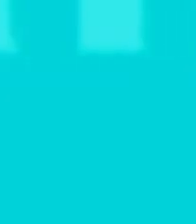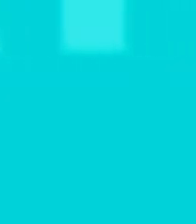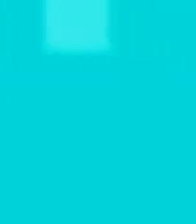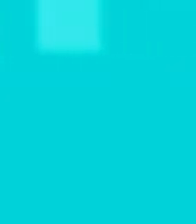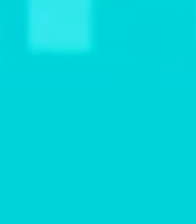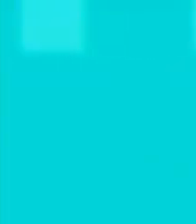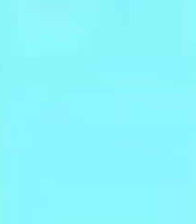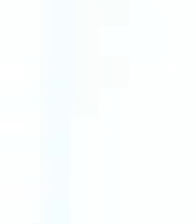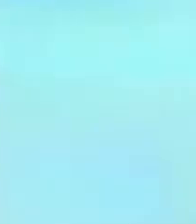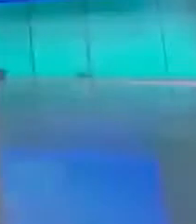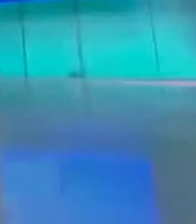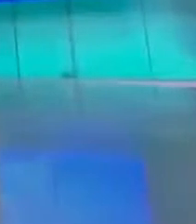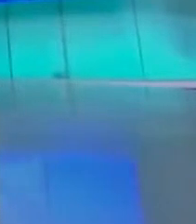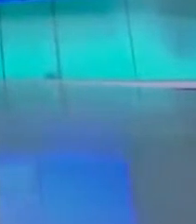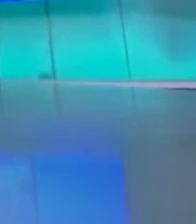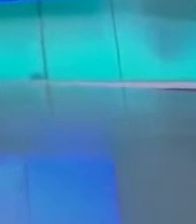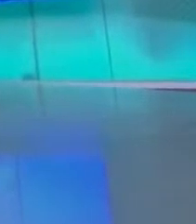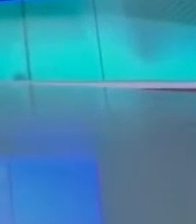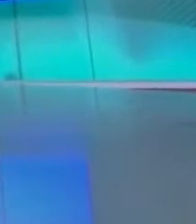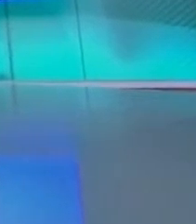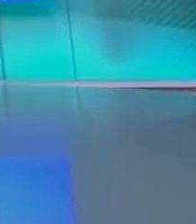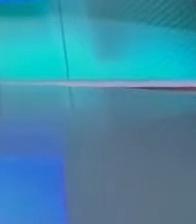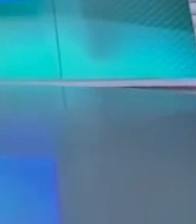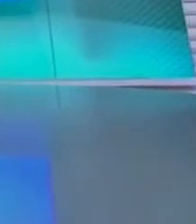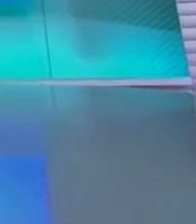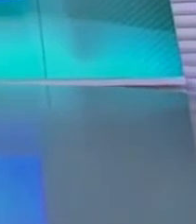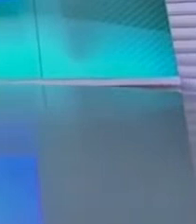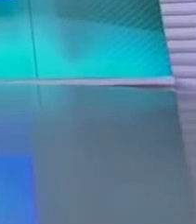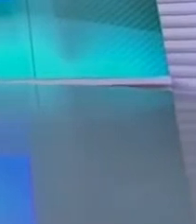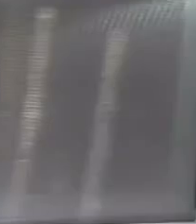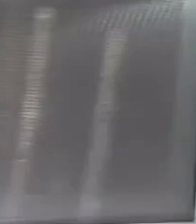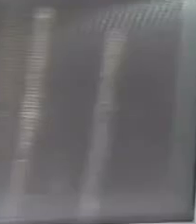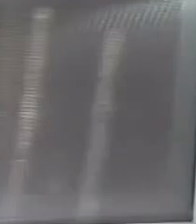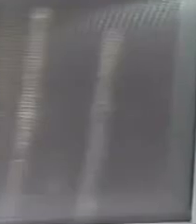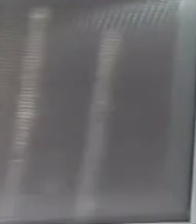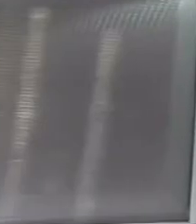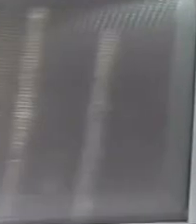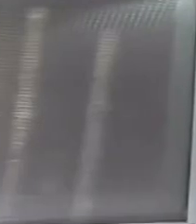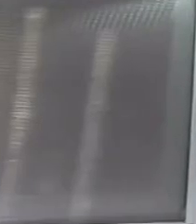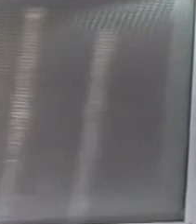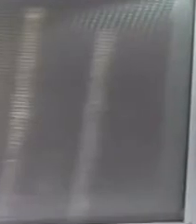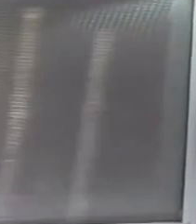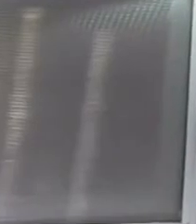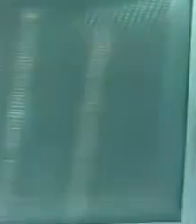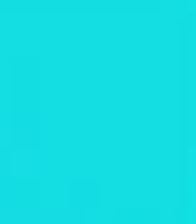Estamos viendo TV Perú Noticias Edición Noche